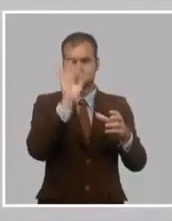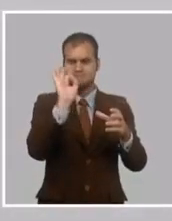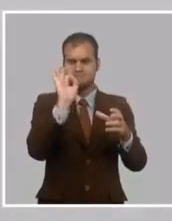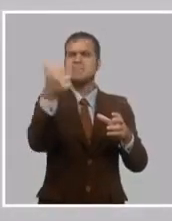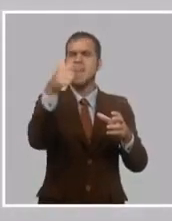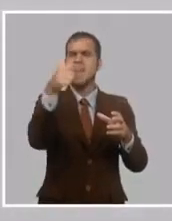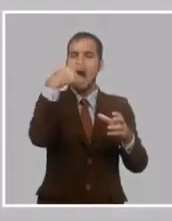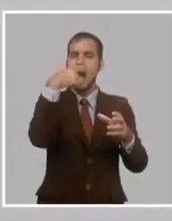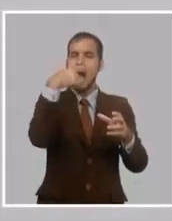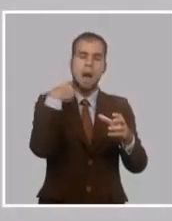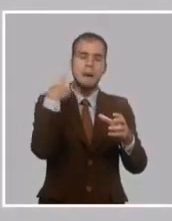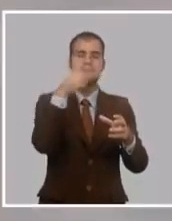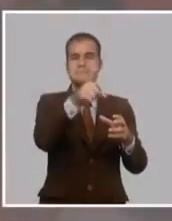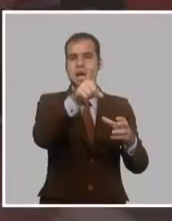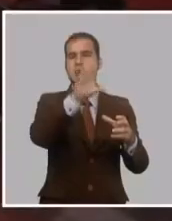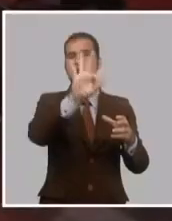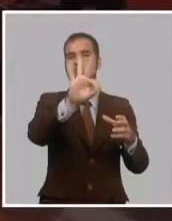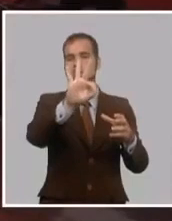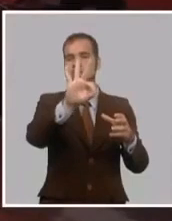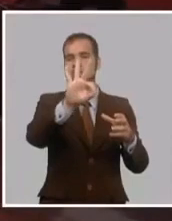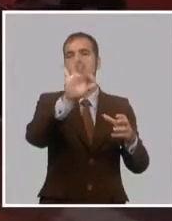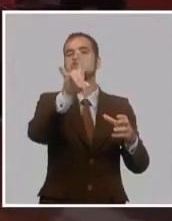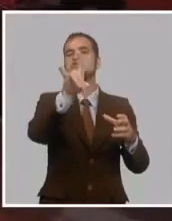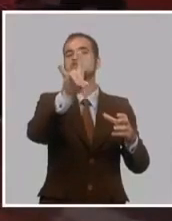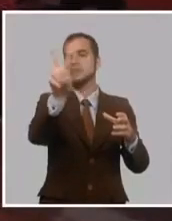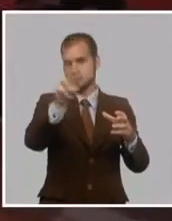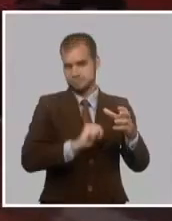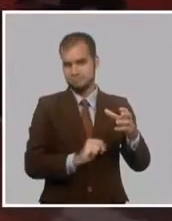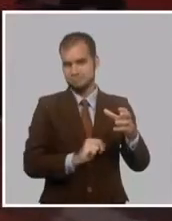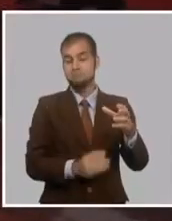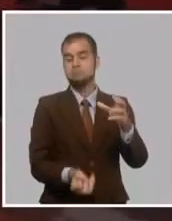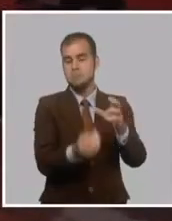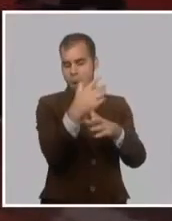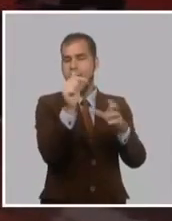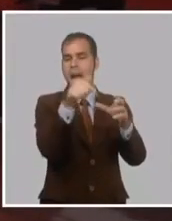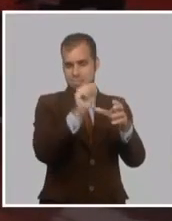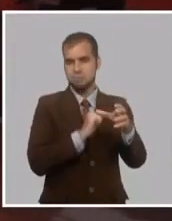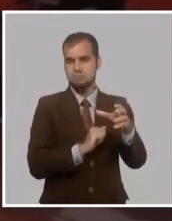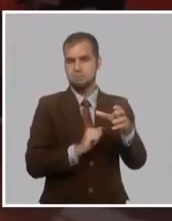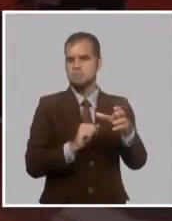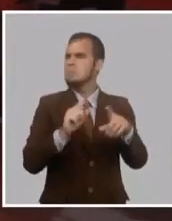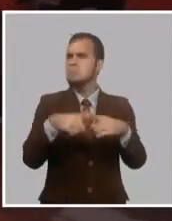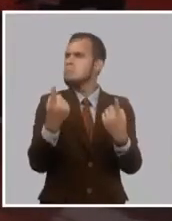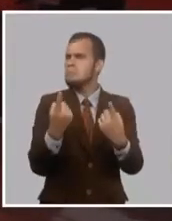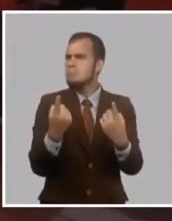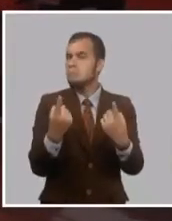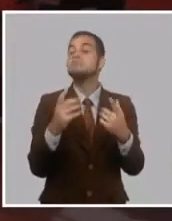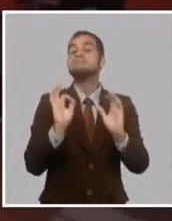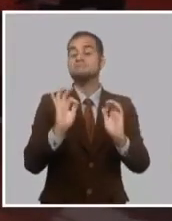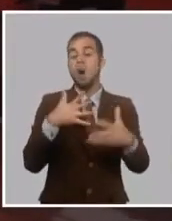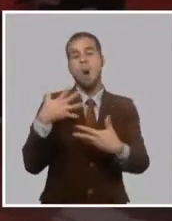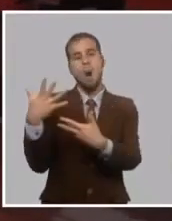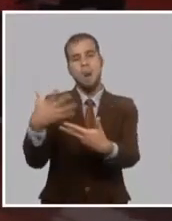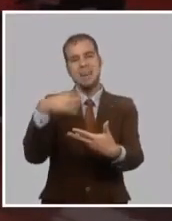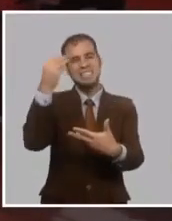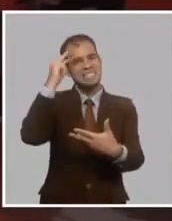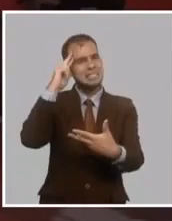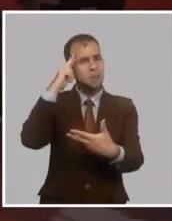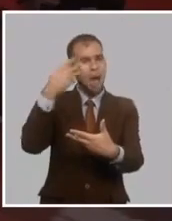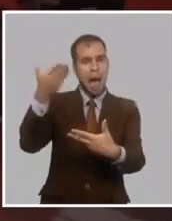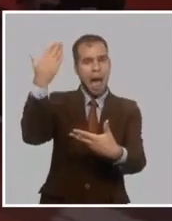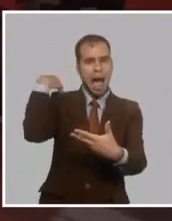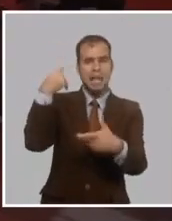abril de 1892. ¿Por qué? Porque le rindo a la Asamblea de Guaymalo,